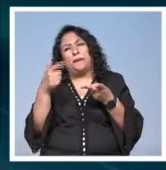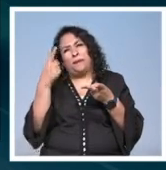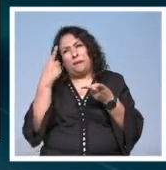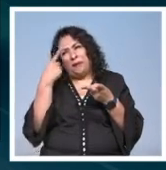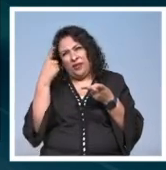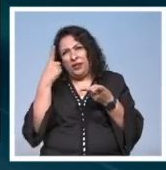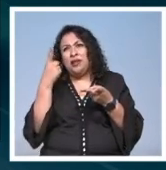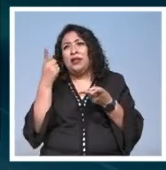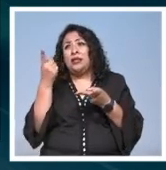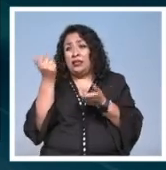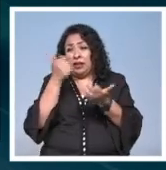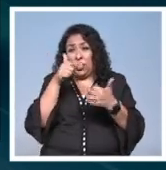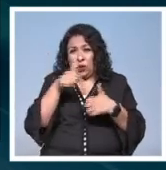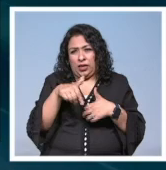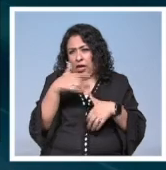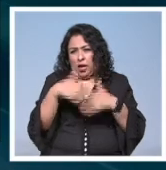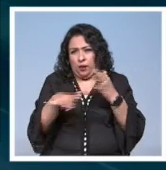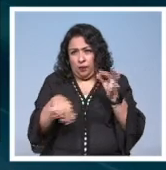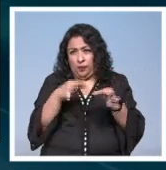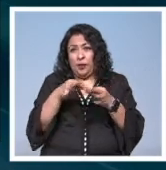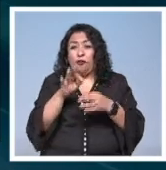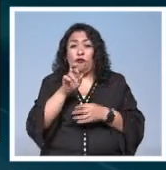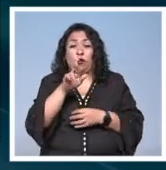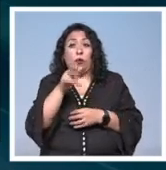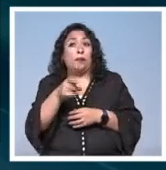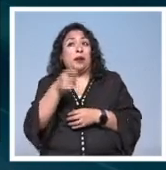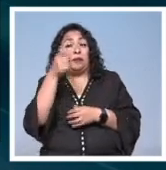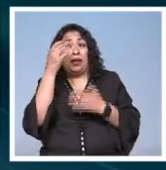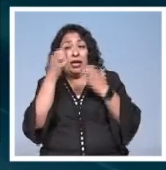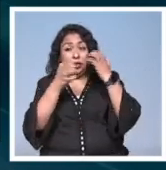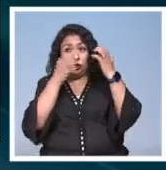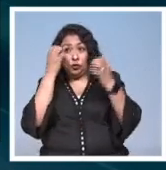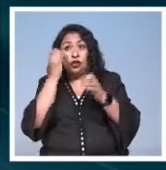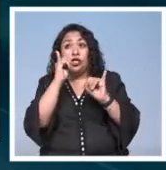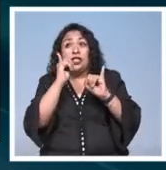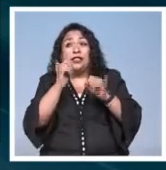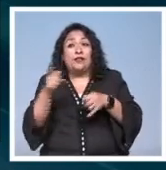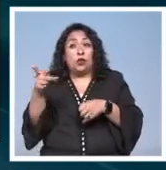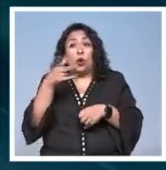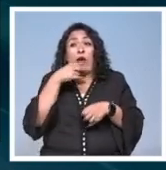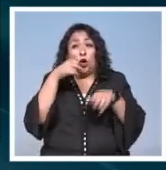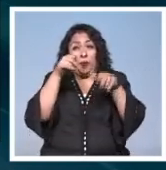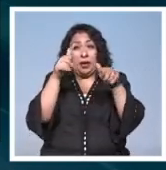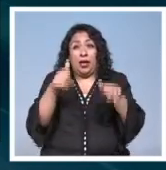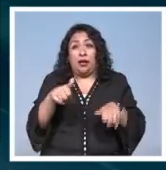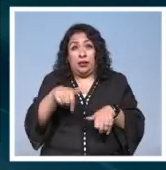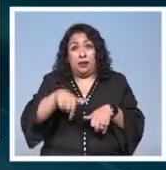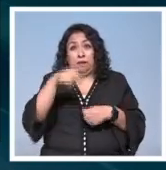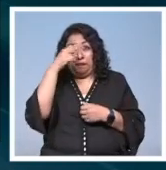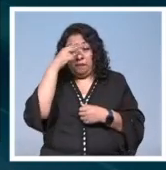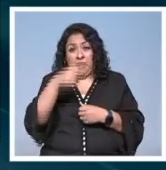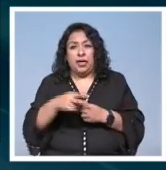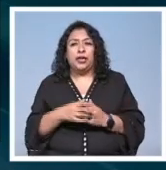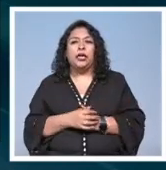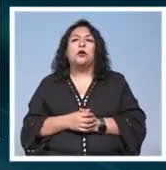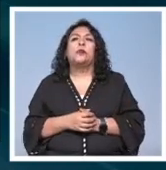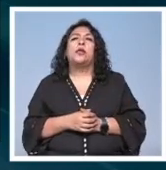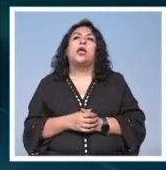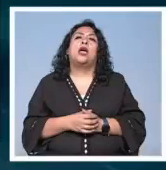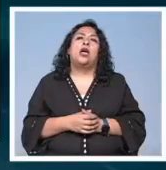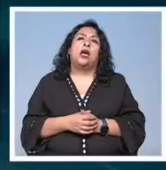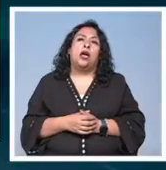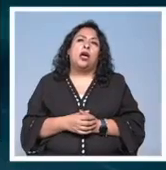traigo aquí y las termino frecuencias es la primera exposición individual del artista en nuestro país he comprado